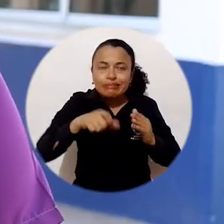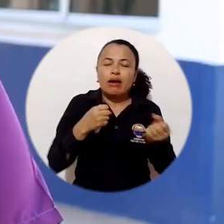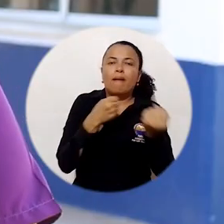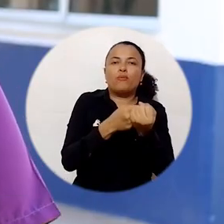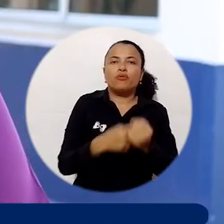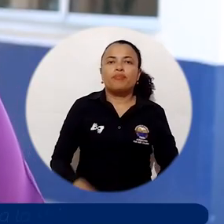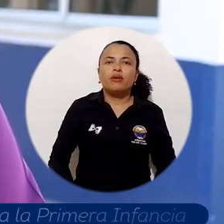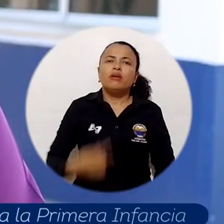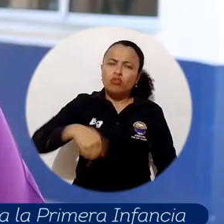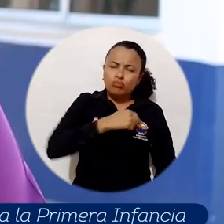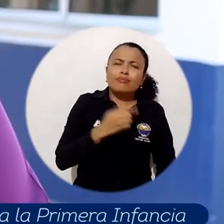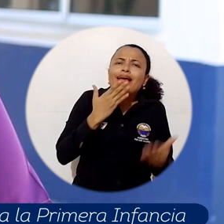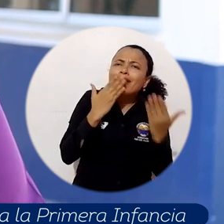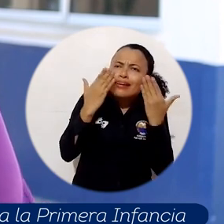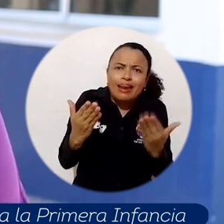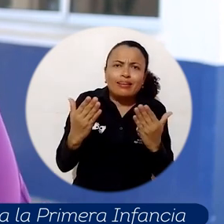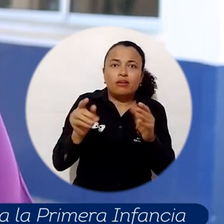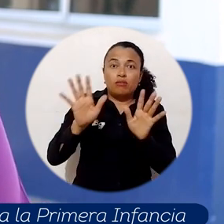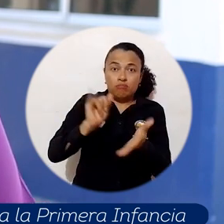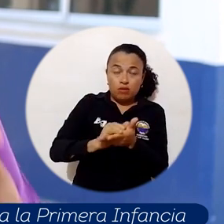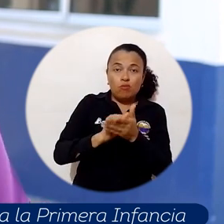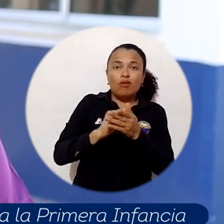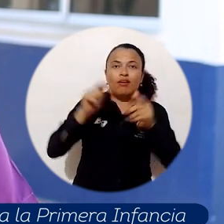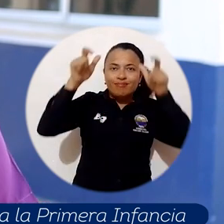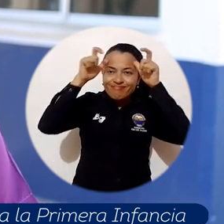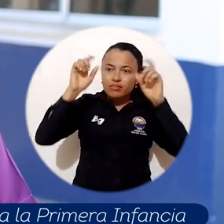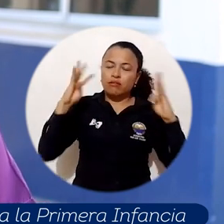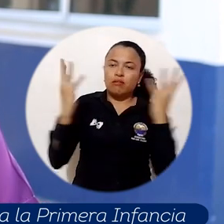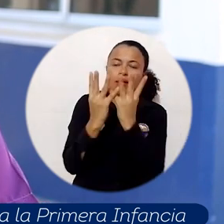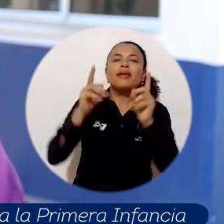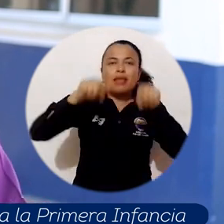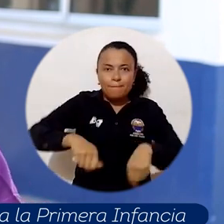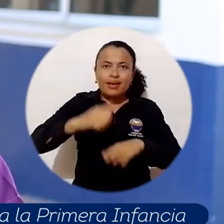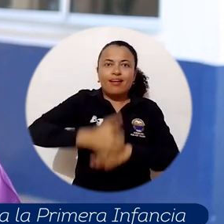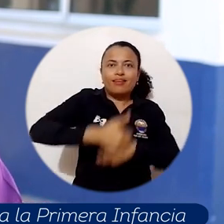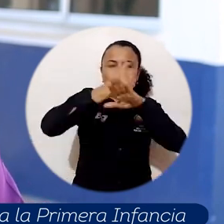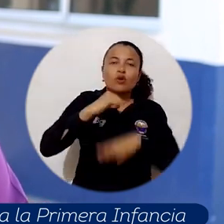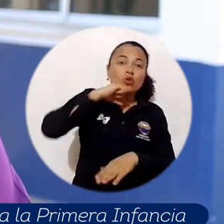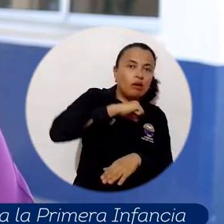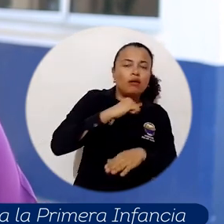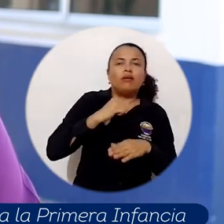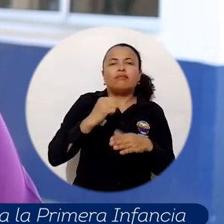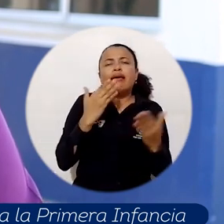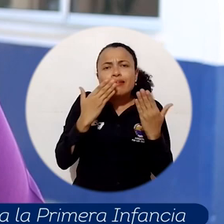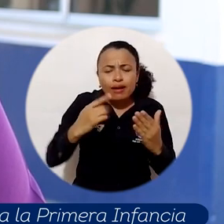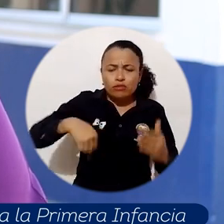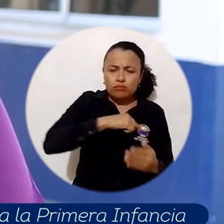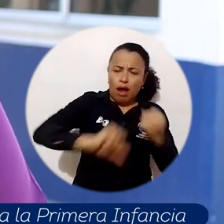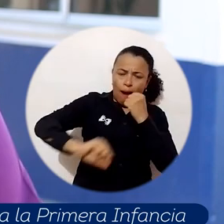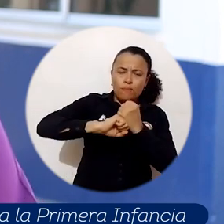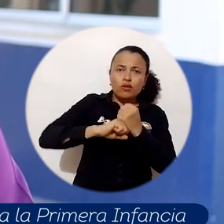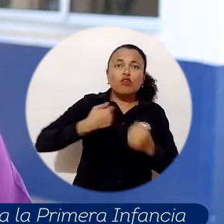Estamos agradecidas infinitamente, tanto como con el municipio y con el rector de la Universidad de Magdalena